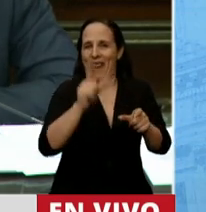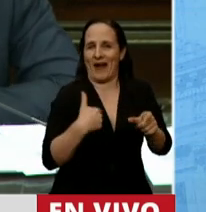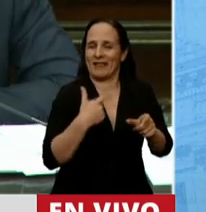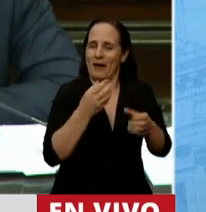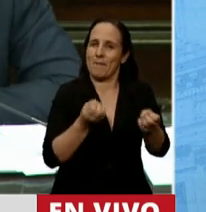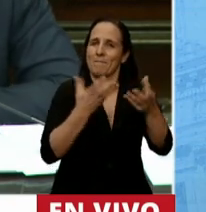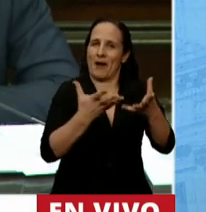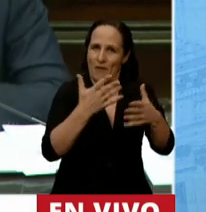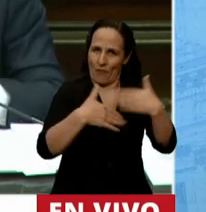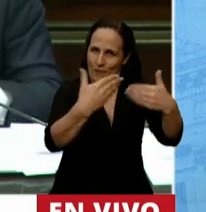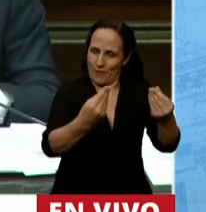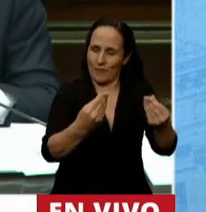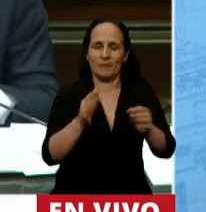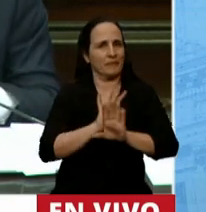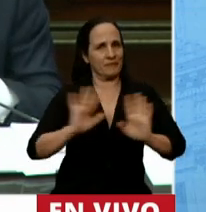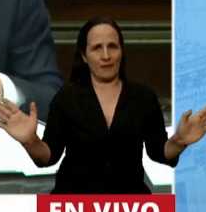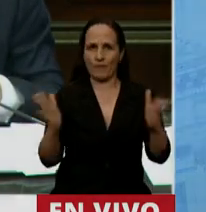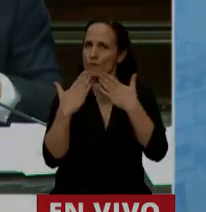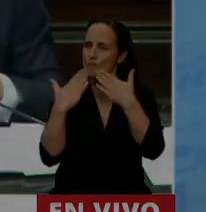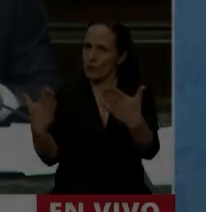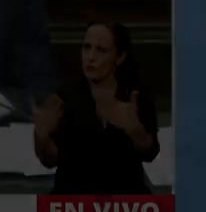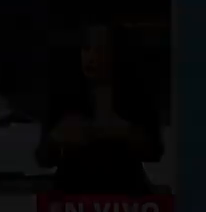Presidente. Muchas gracias. Gracias, diputado.